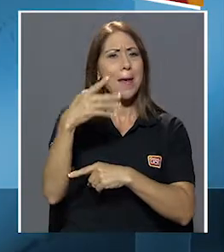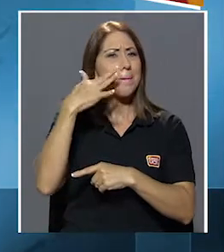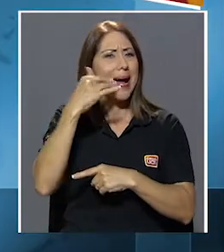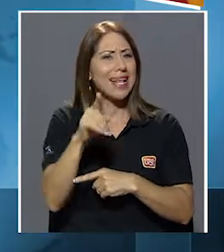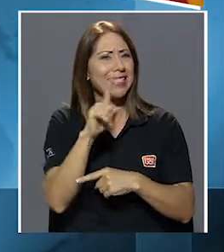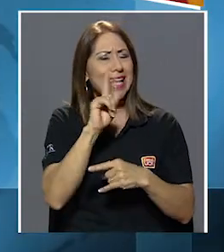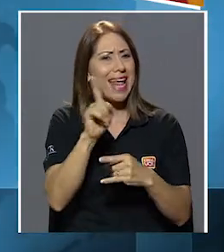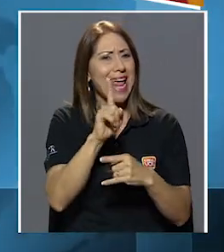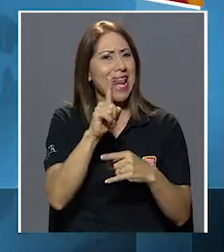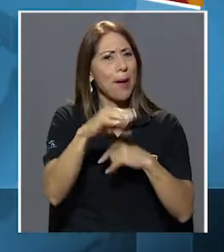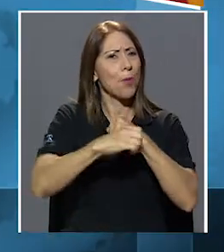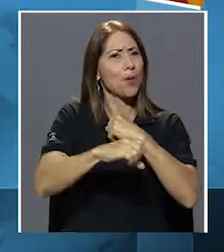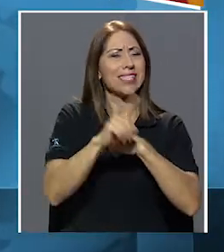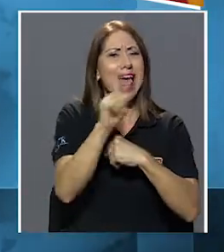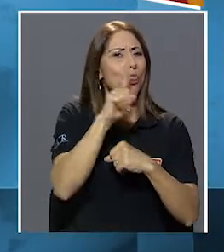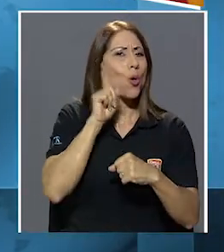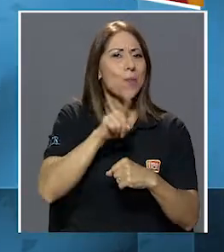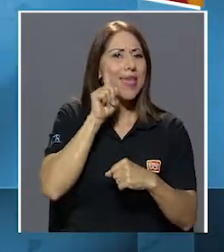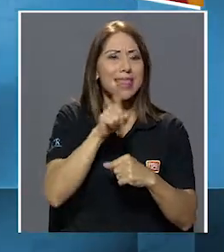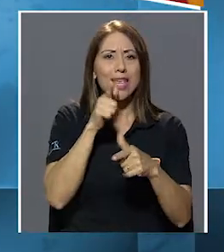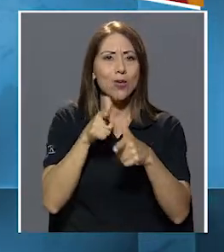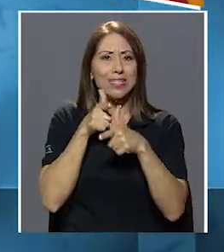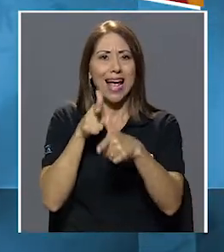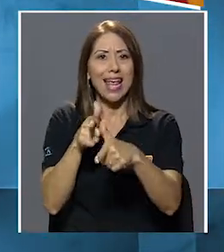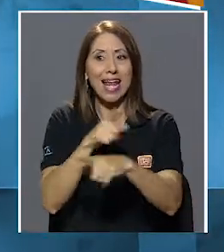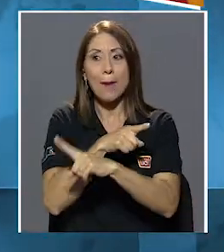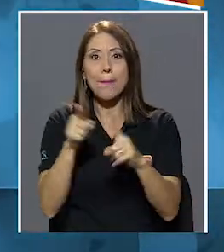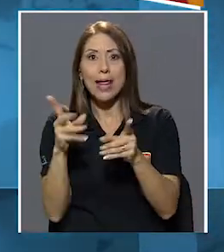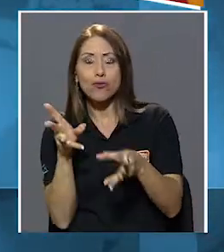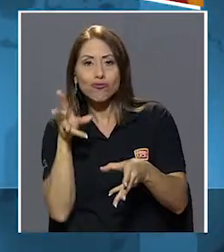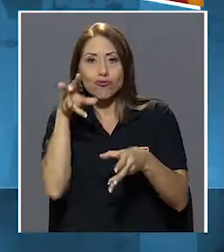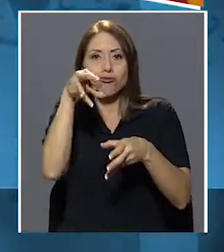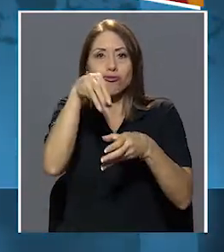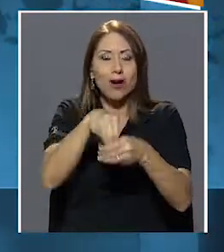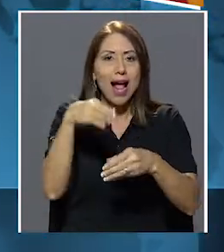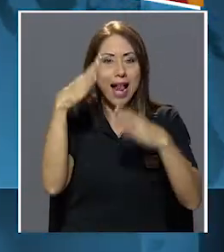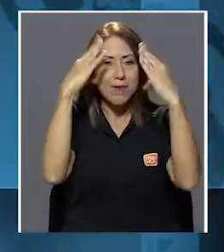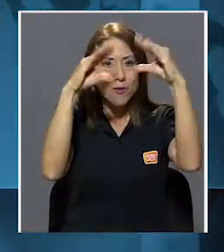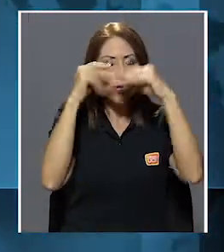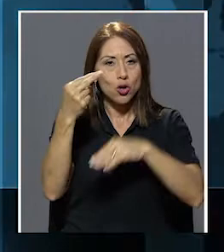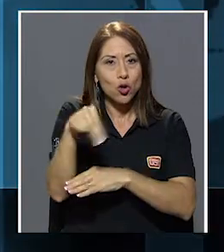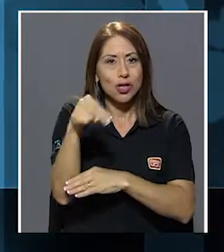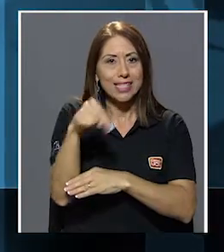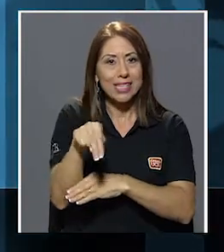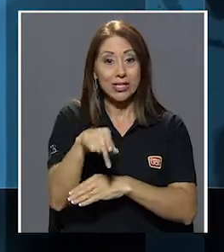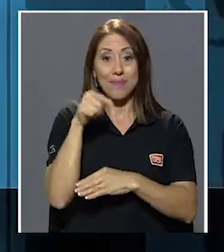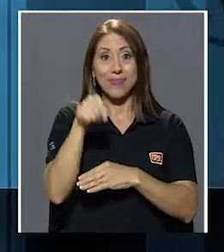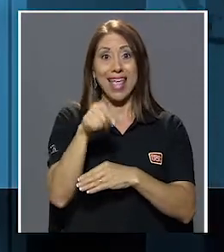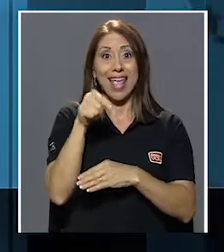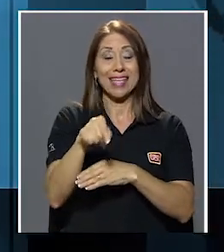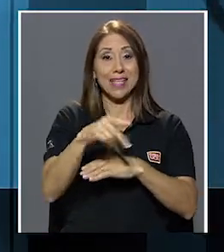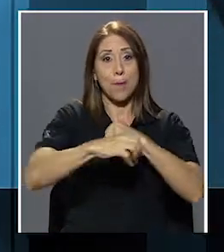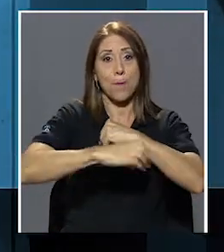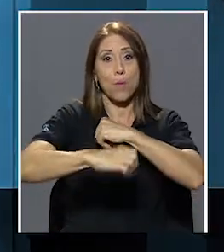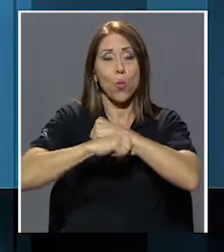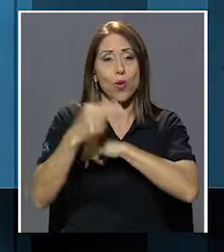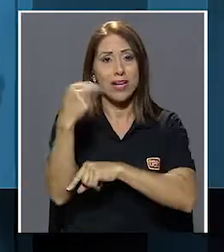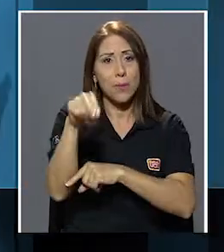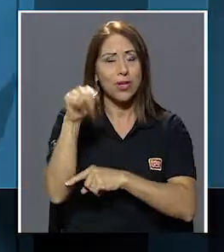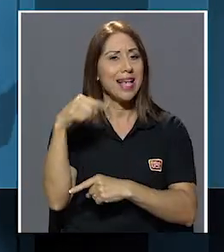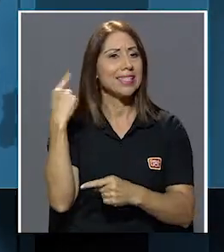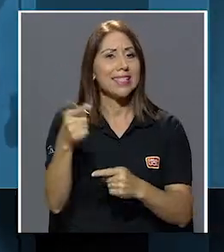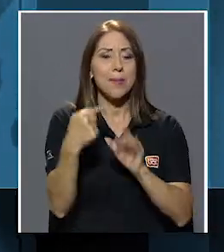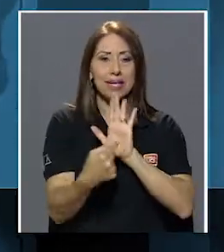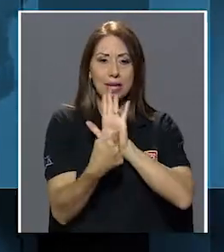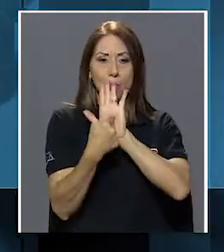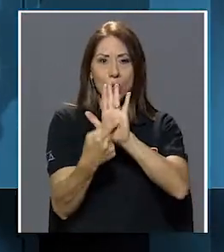exagera y le impregna la credibilidad inherente a la información noticiosa. Los public reportajes siempre se muestran como